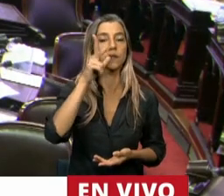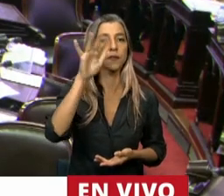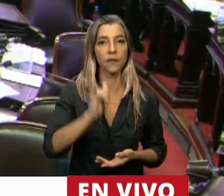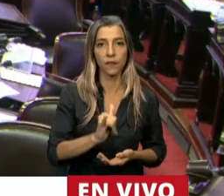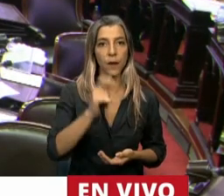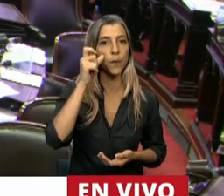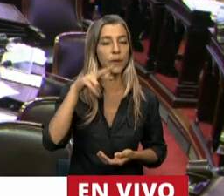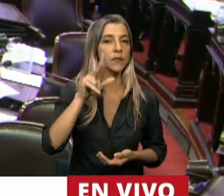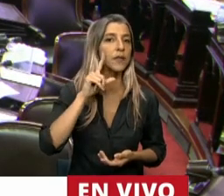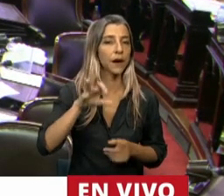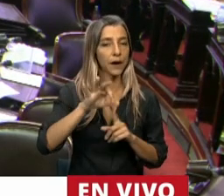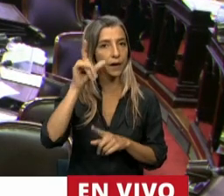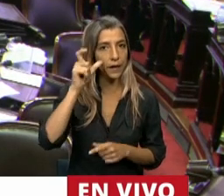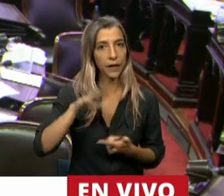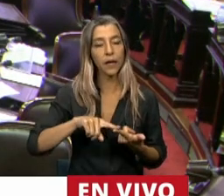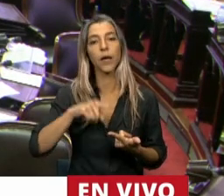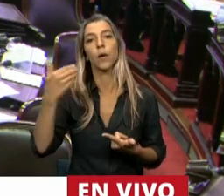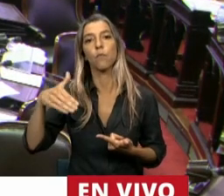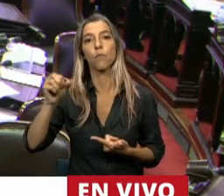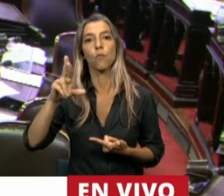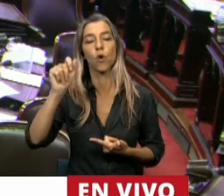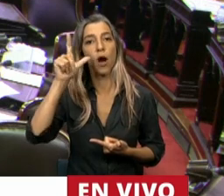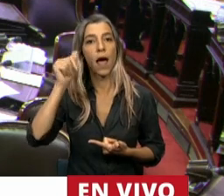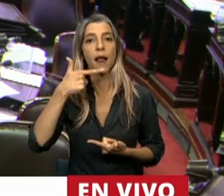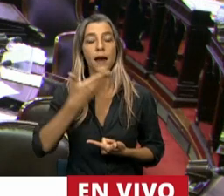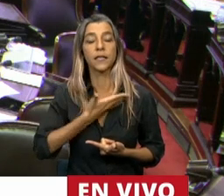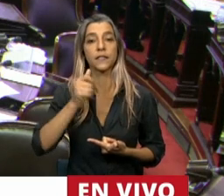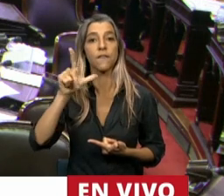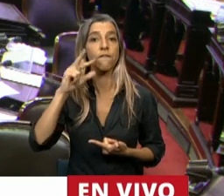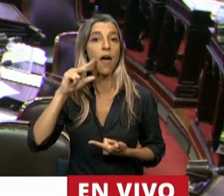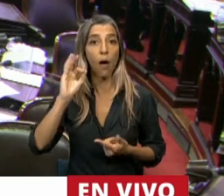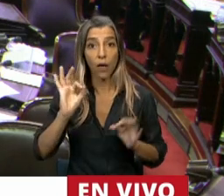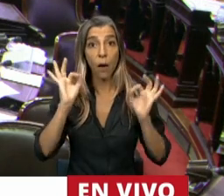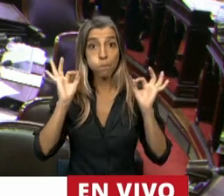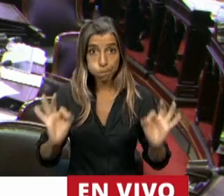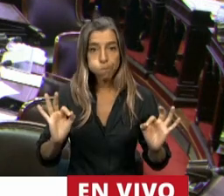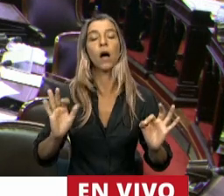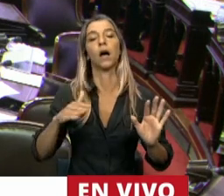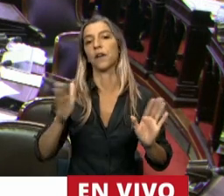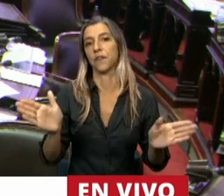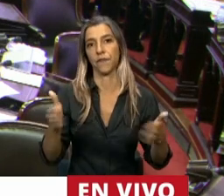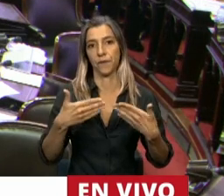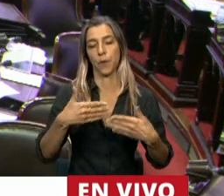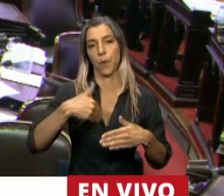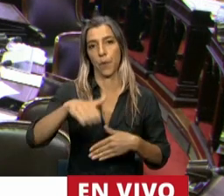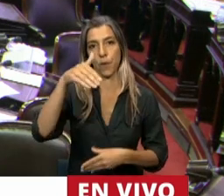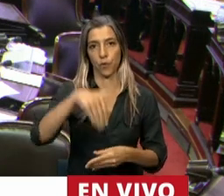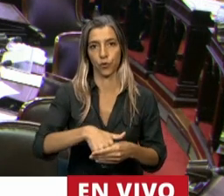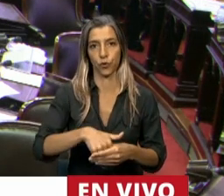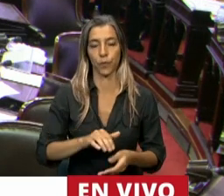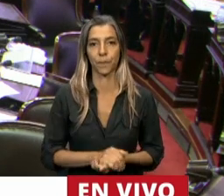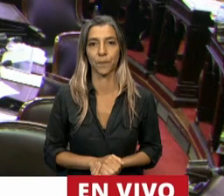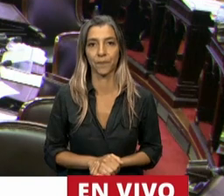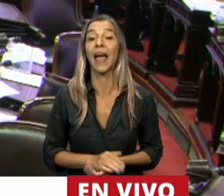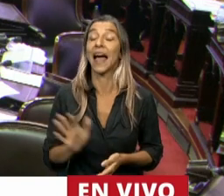la diputada Morales Flavia, y se cierra la lista de oradores y se procede a votar. Diputada. Dudaba si era